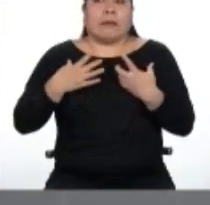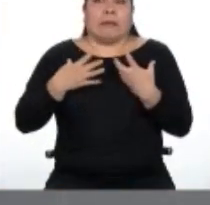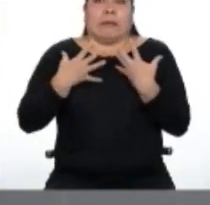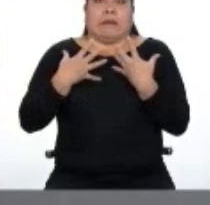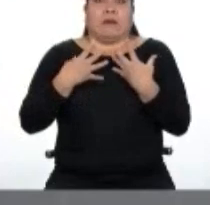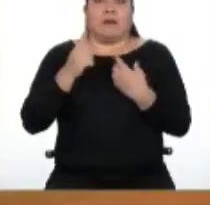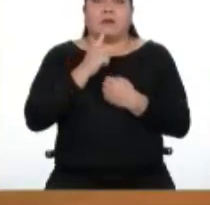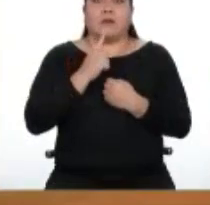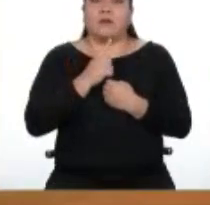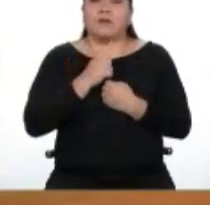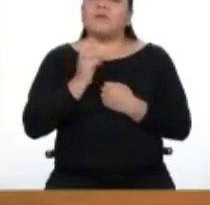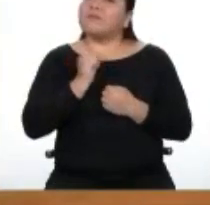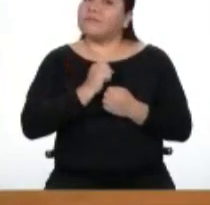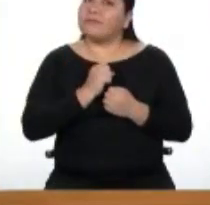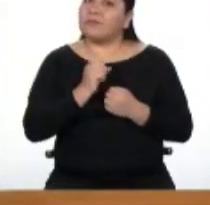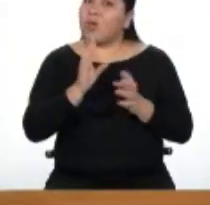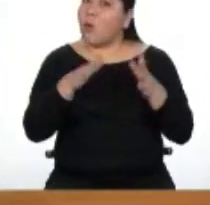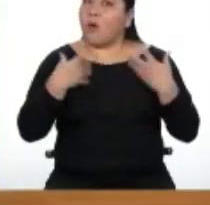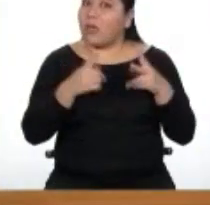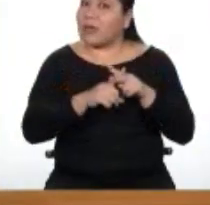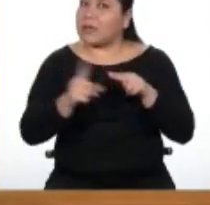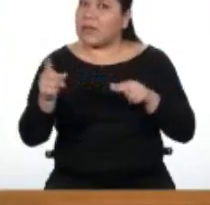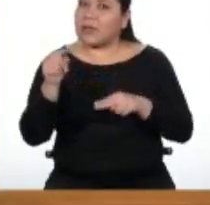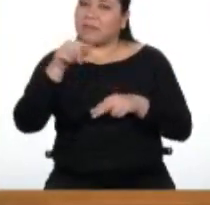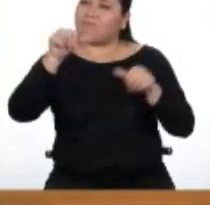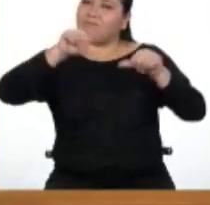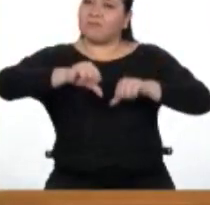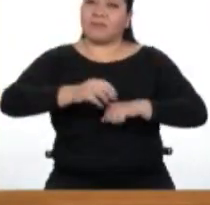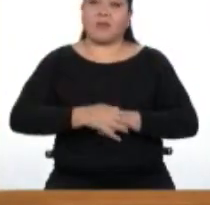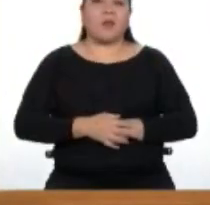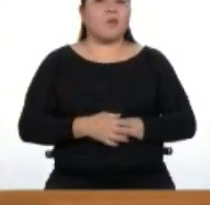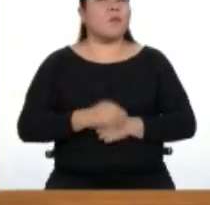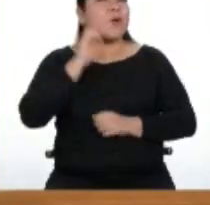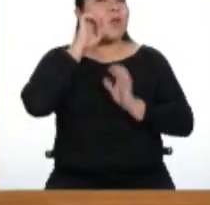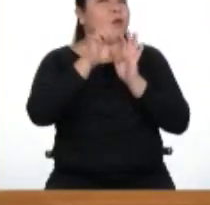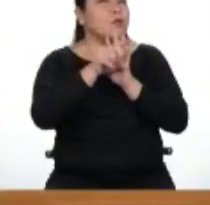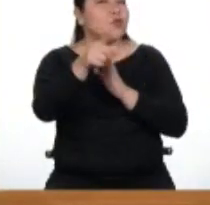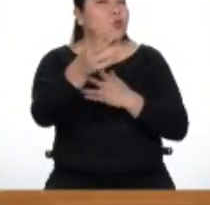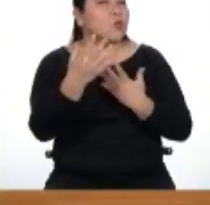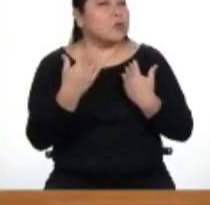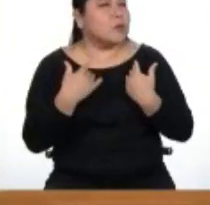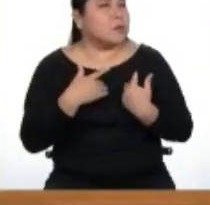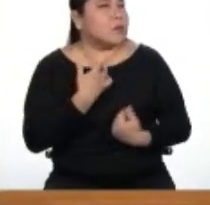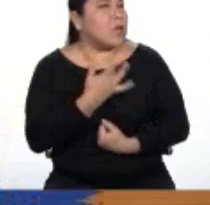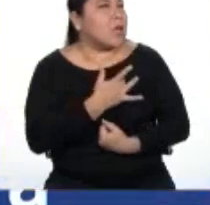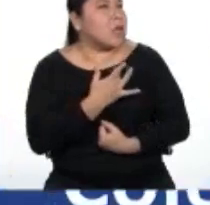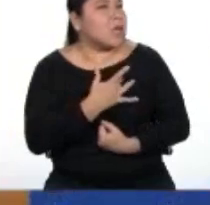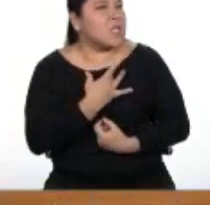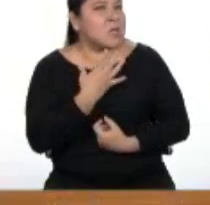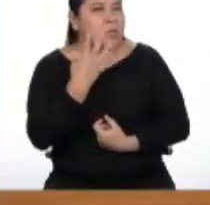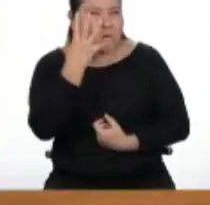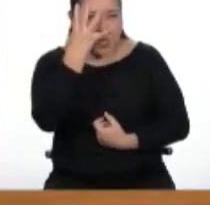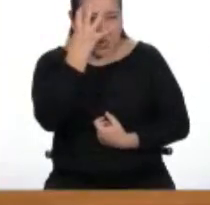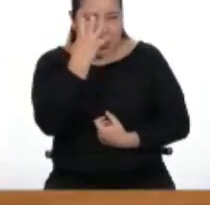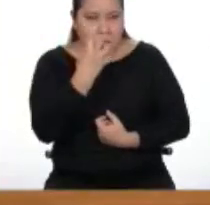fritos pescaditos. Y por último, ¿y si tengo cólera? La sangre se dirige hacia las manos